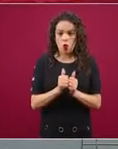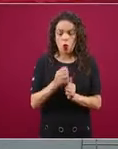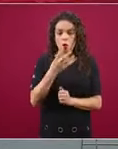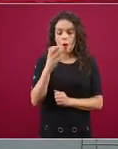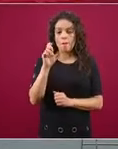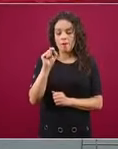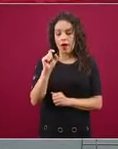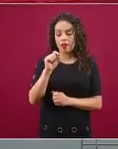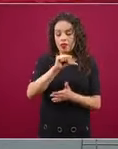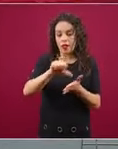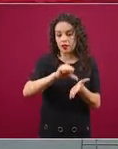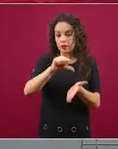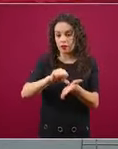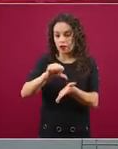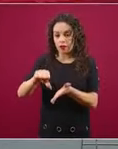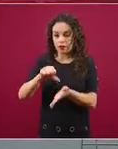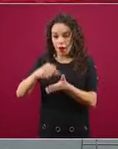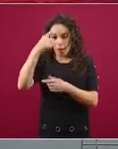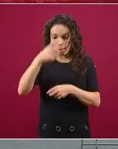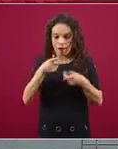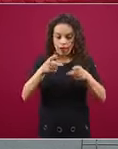PAIMEF. La siguiente, por favor.